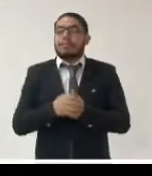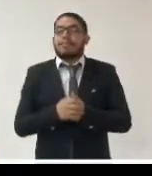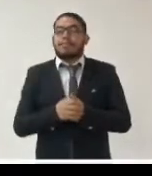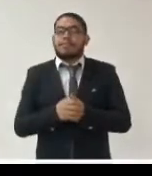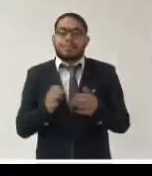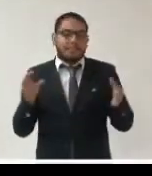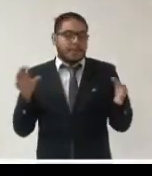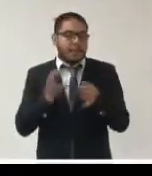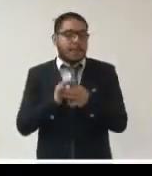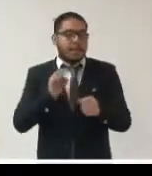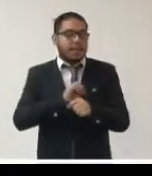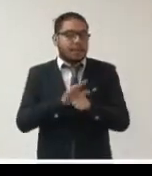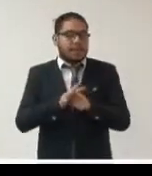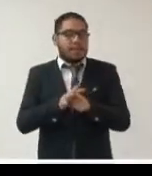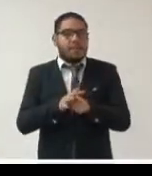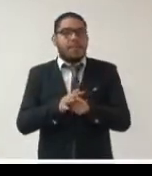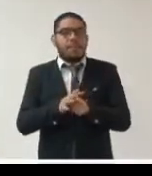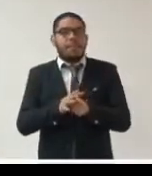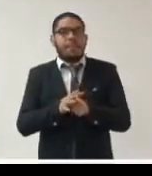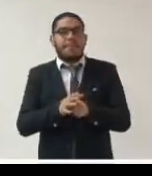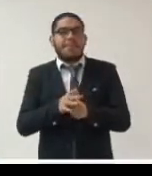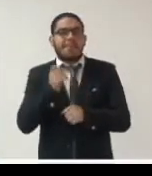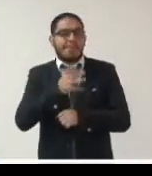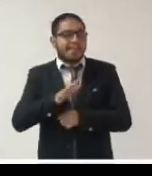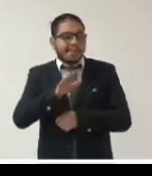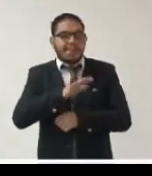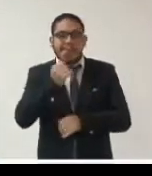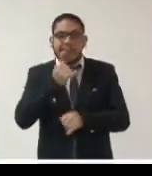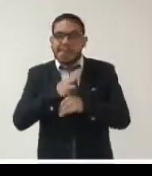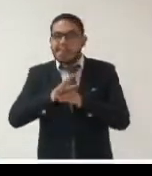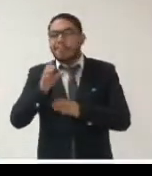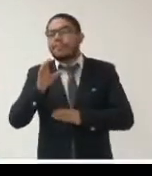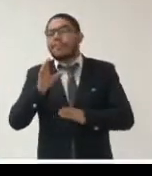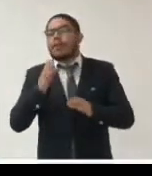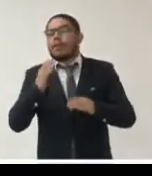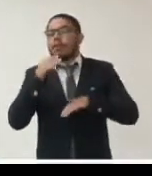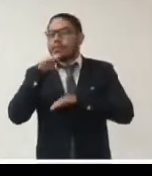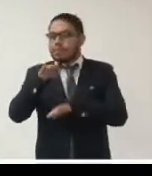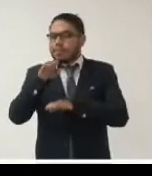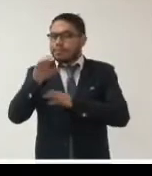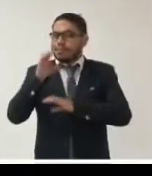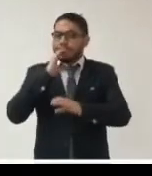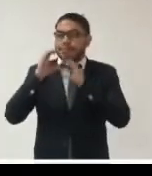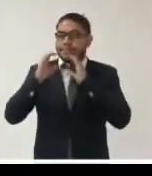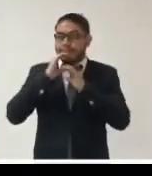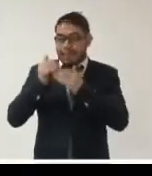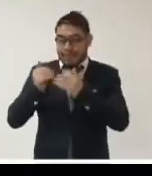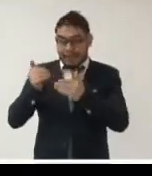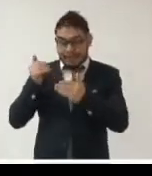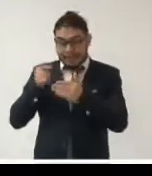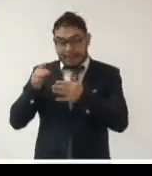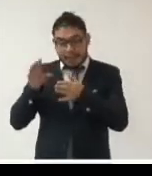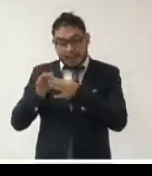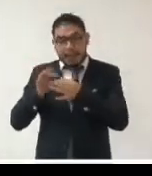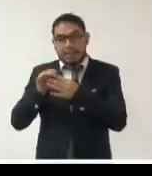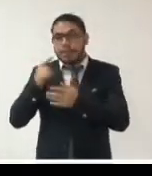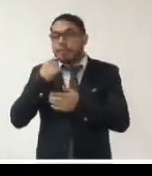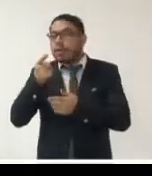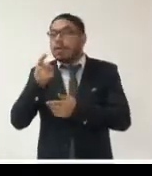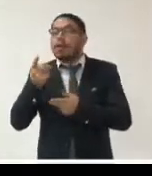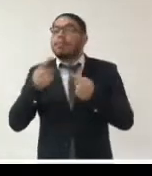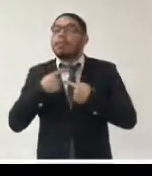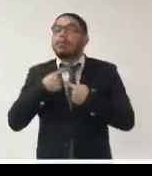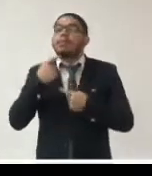supuesto a la pandemia la publicación de información sobre la comunicación previa a la licitación con los posibles proveedores